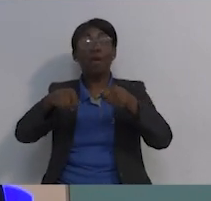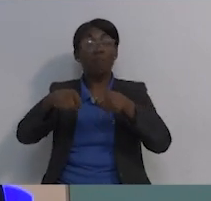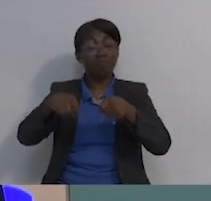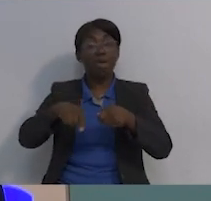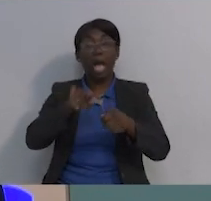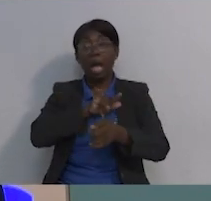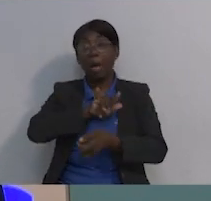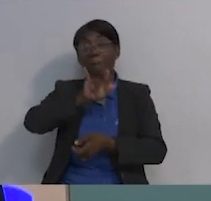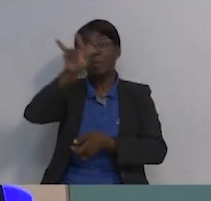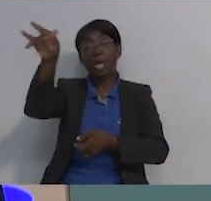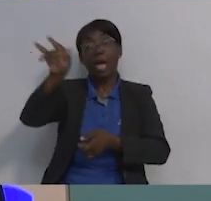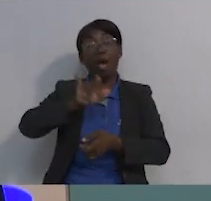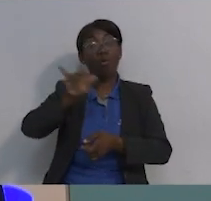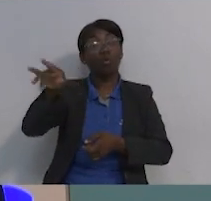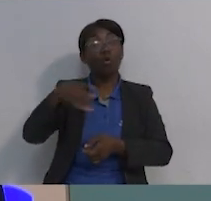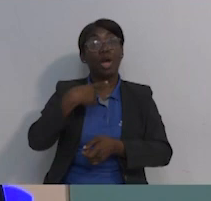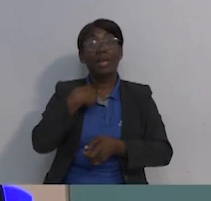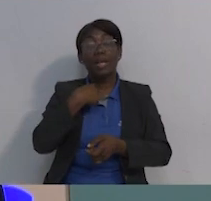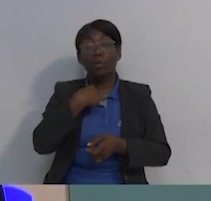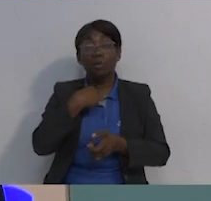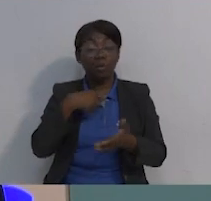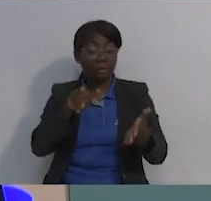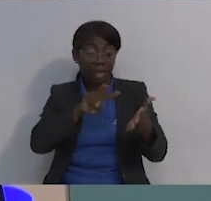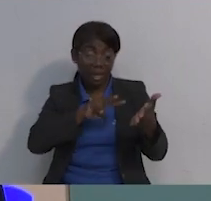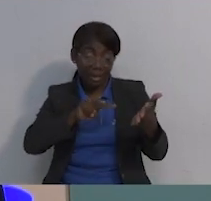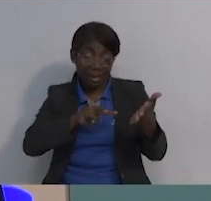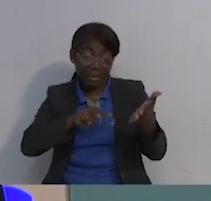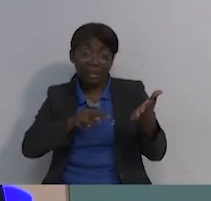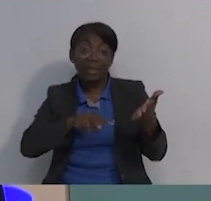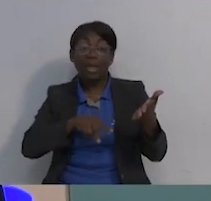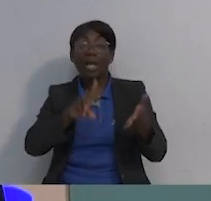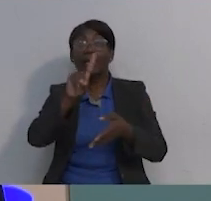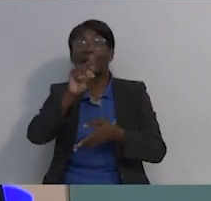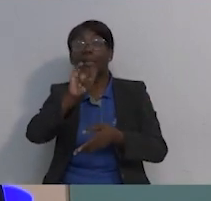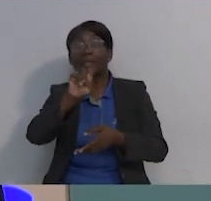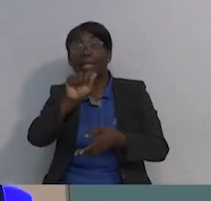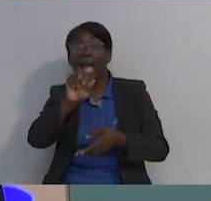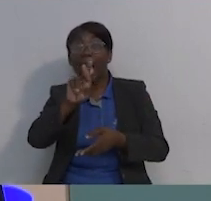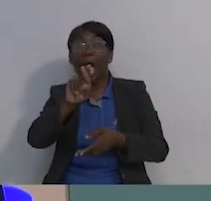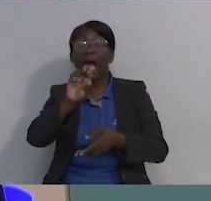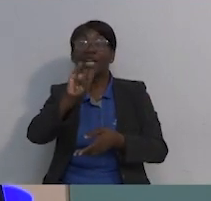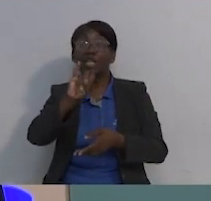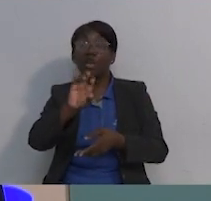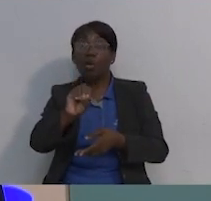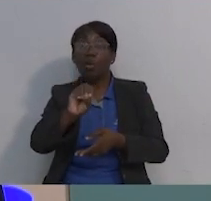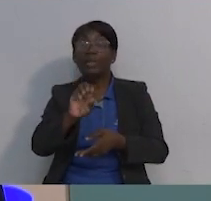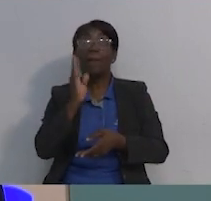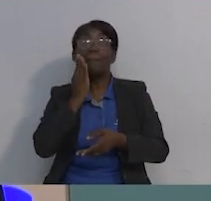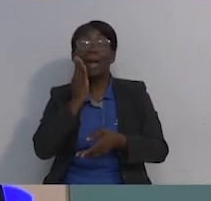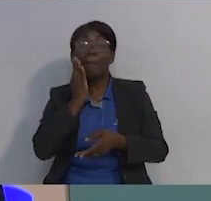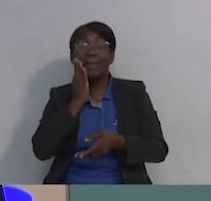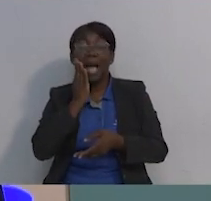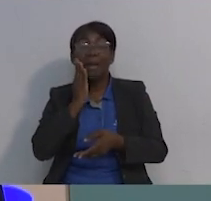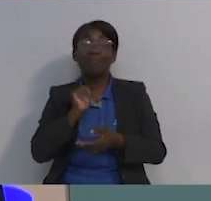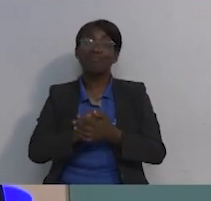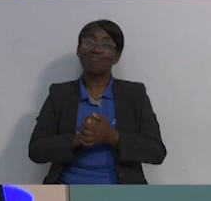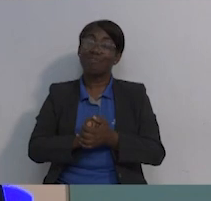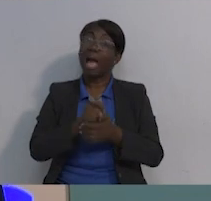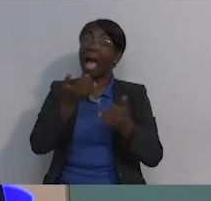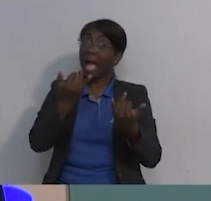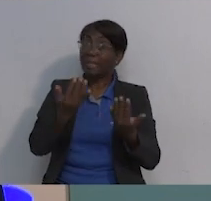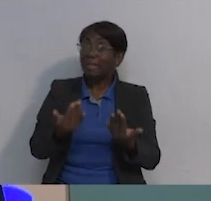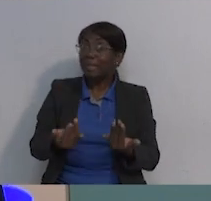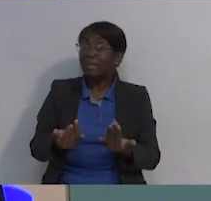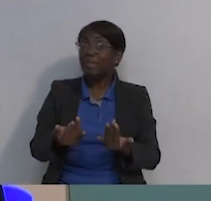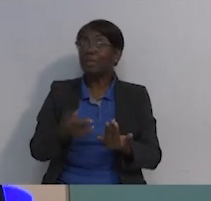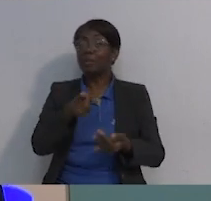una chef gourmet, ha viajado y me fascina leer sus escritos del diario de mamá. ¿Se acuerdan